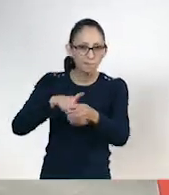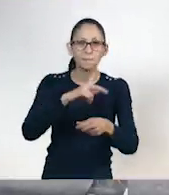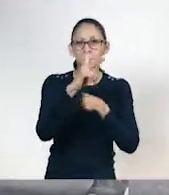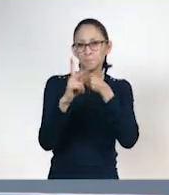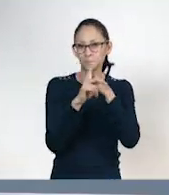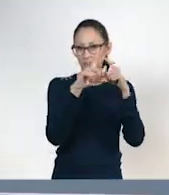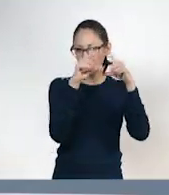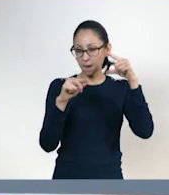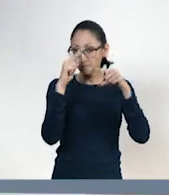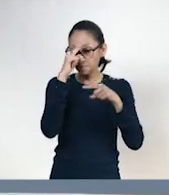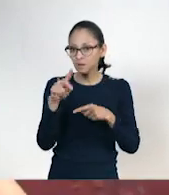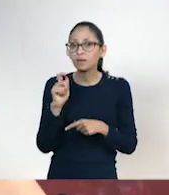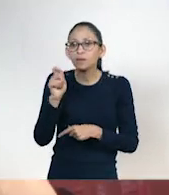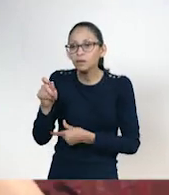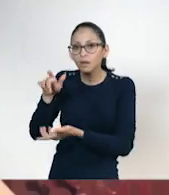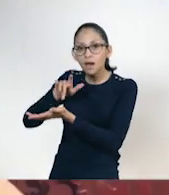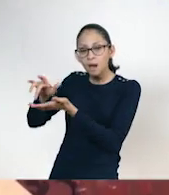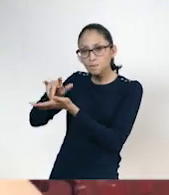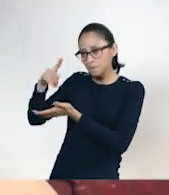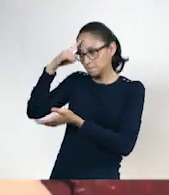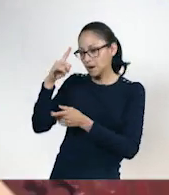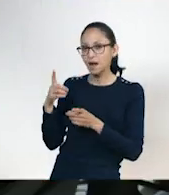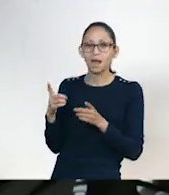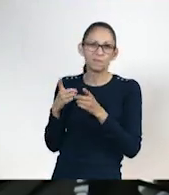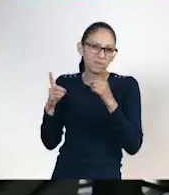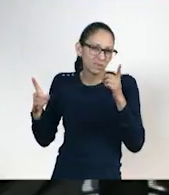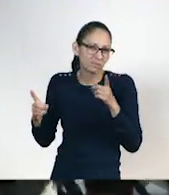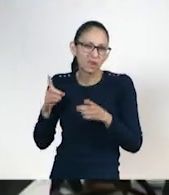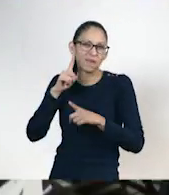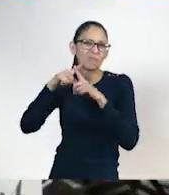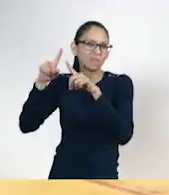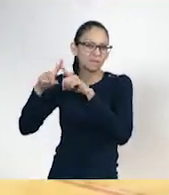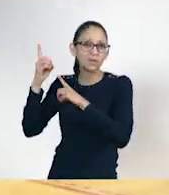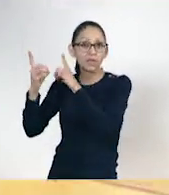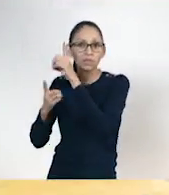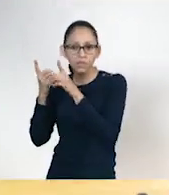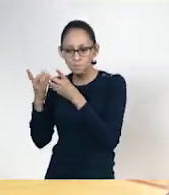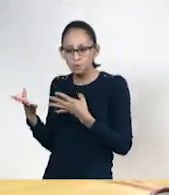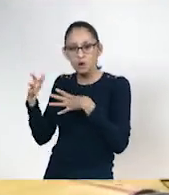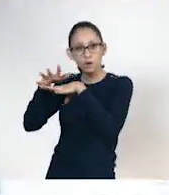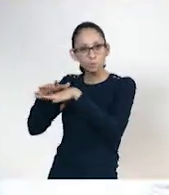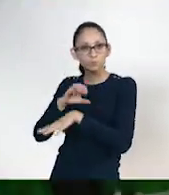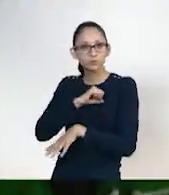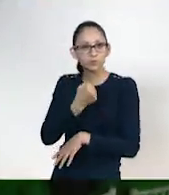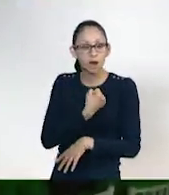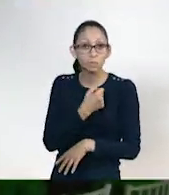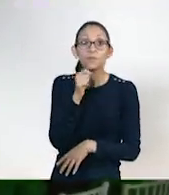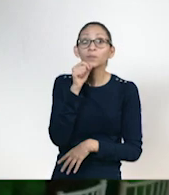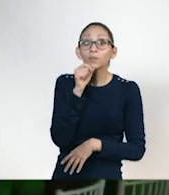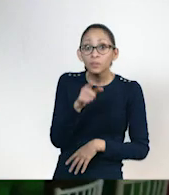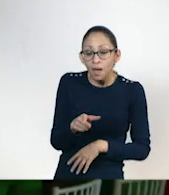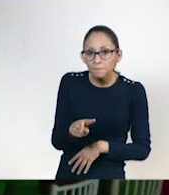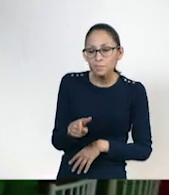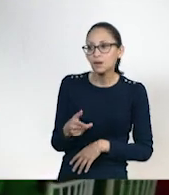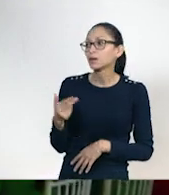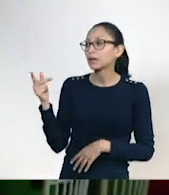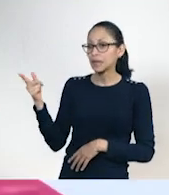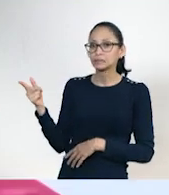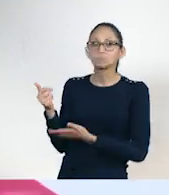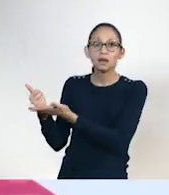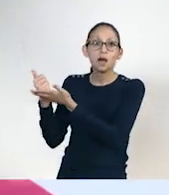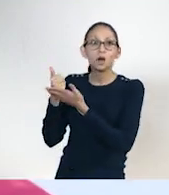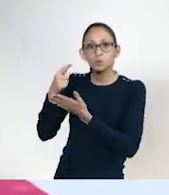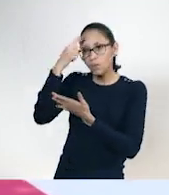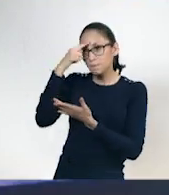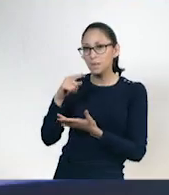trabajan en el desarrollo deportivo desde la base de la inclusión y la salud hasta la conformación de selecciones nacionales,